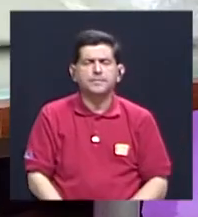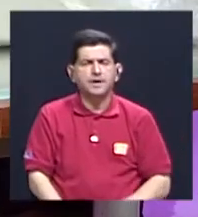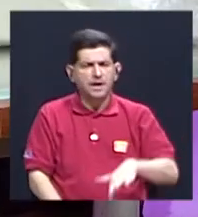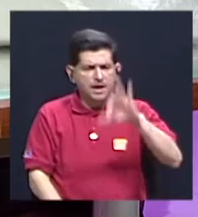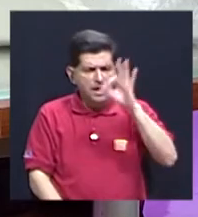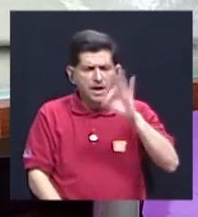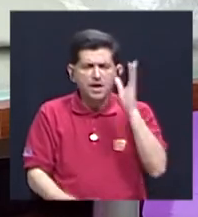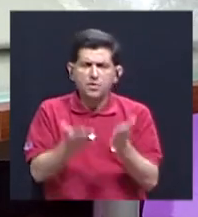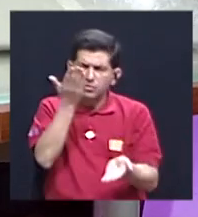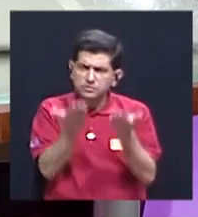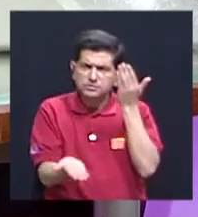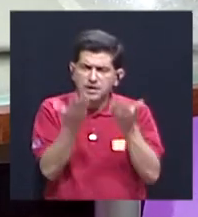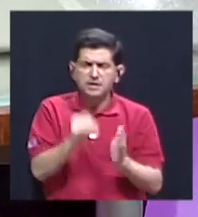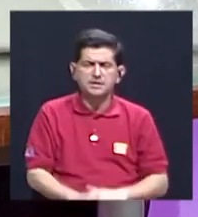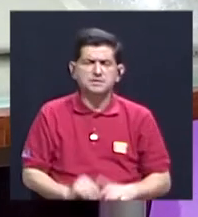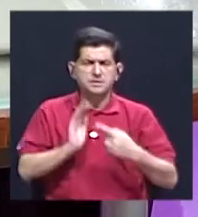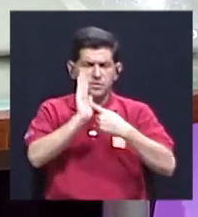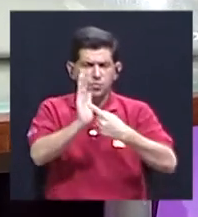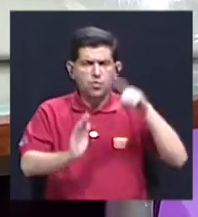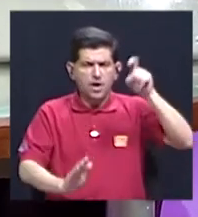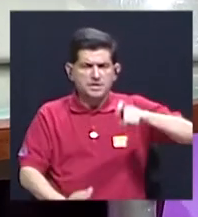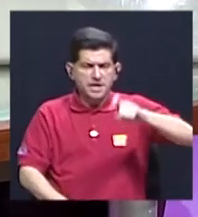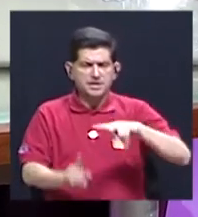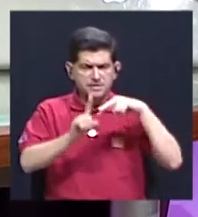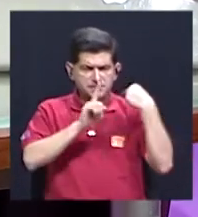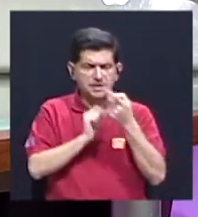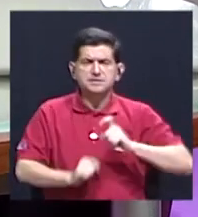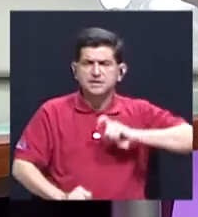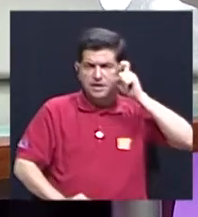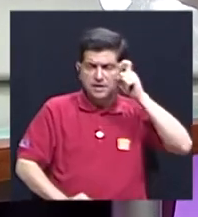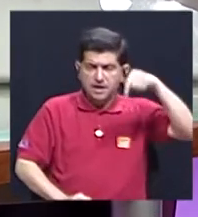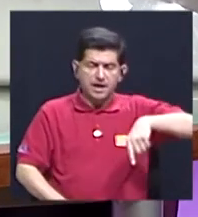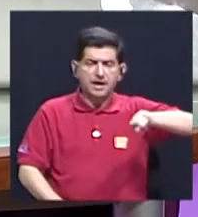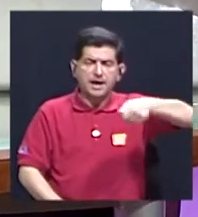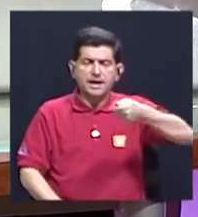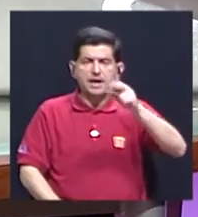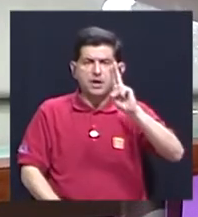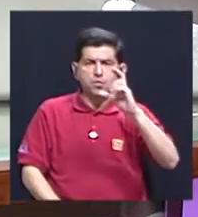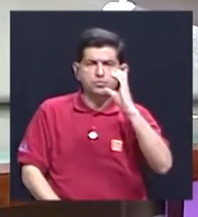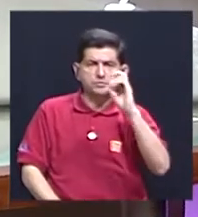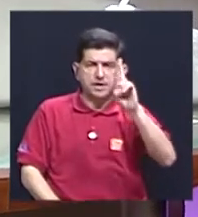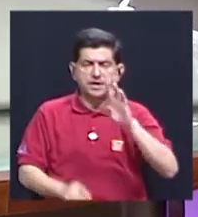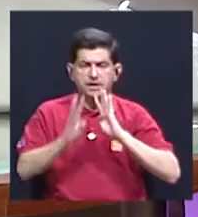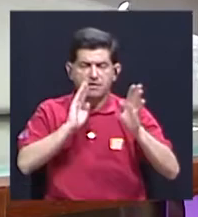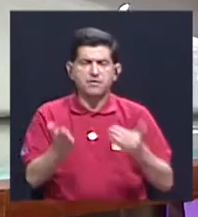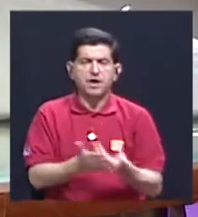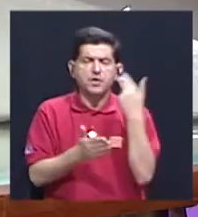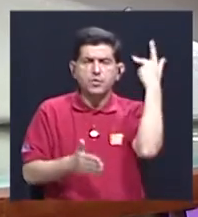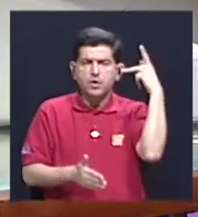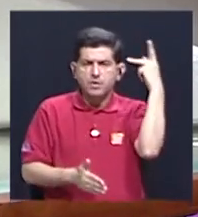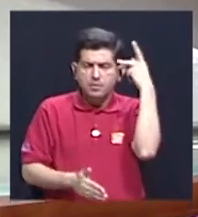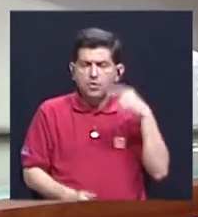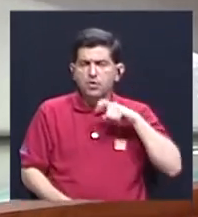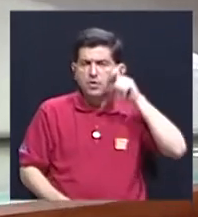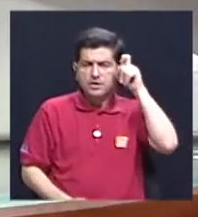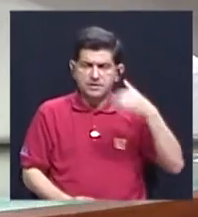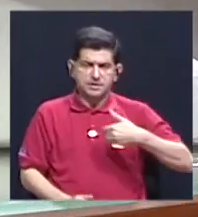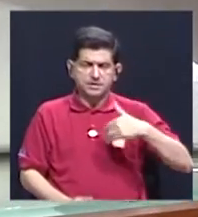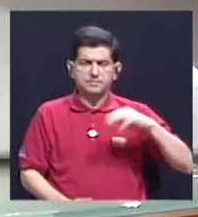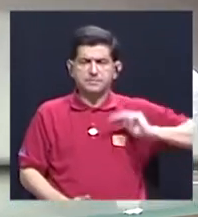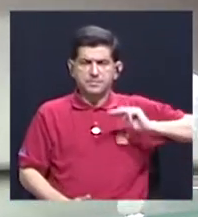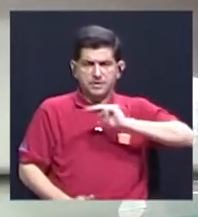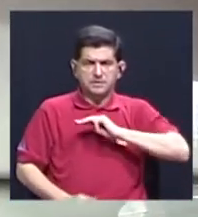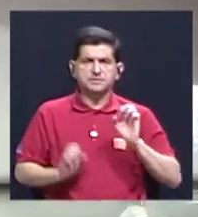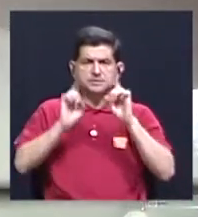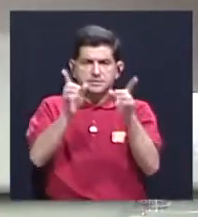hallazgos que de alguna manera manifiestan la necesidad de esa perspectiva de género. Estamos en Canal UCR hablando sobre la nueva política de género que se implementa en el Ministerio de Educación